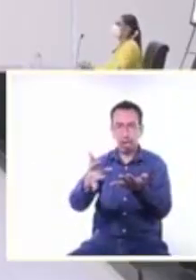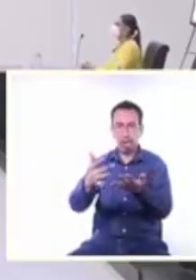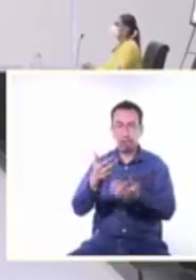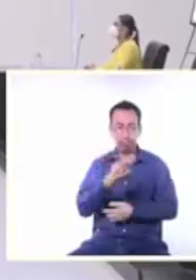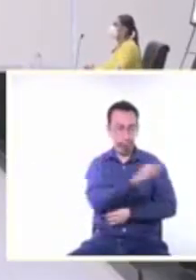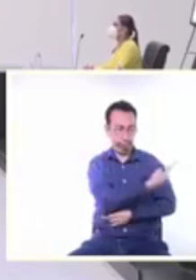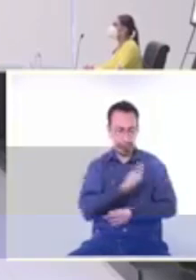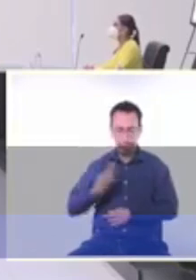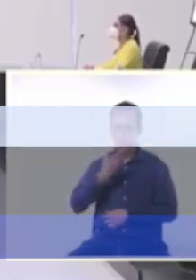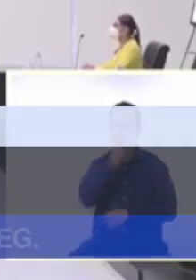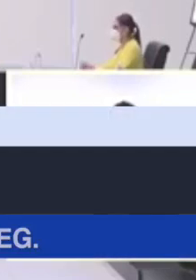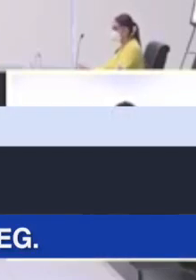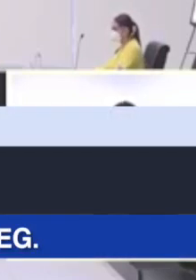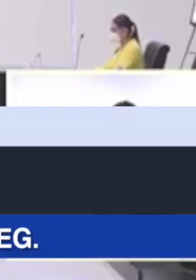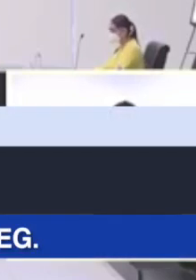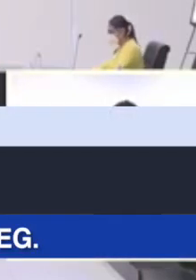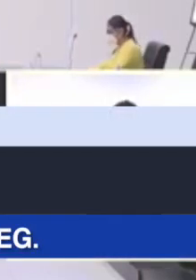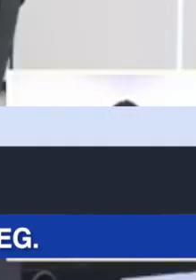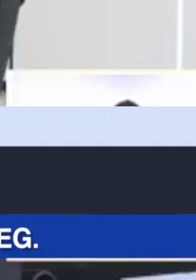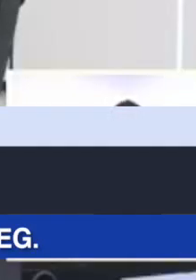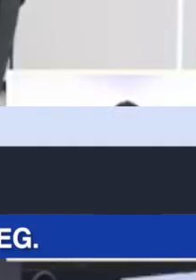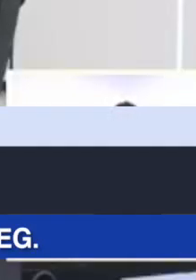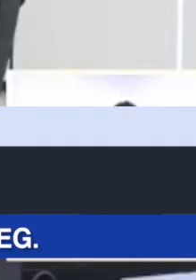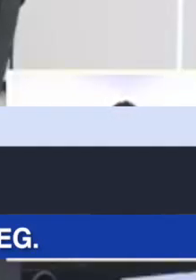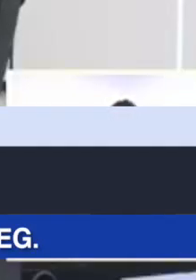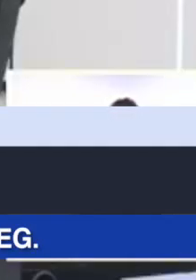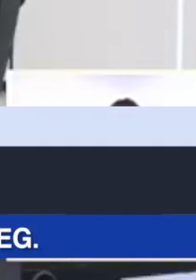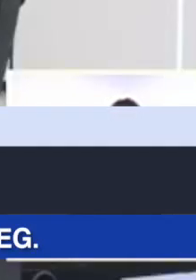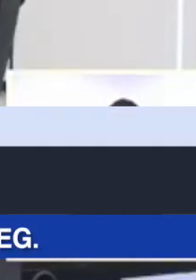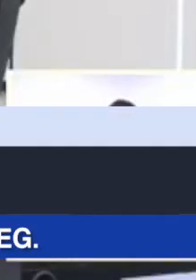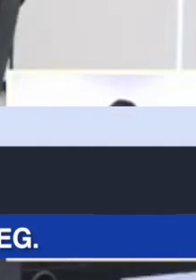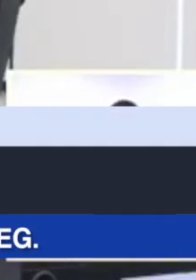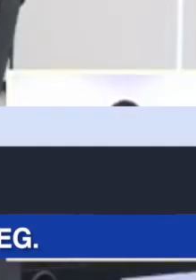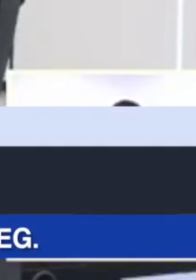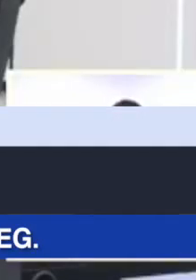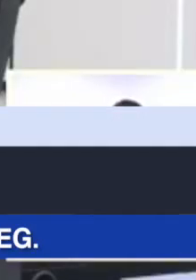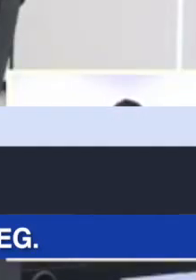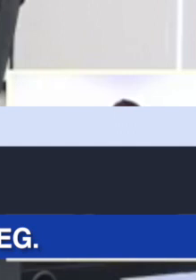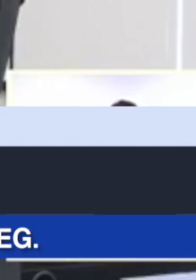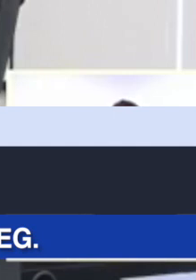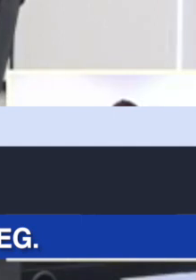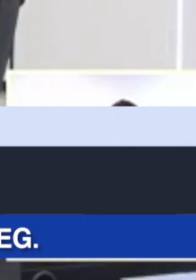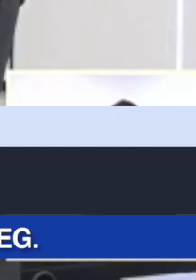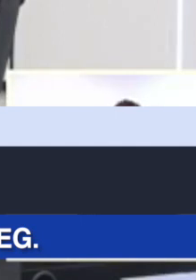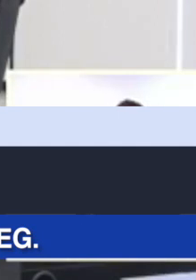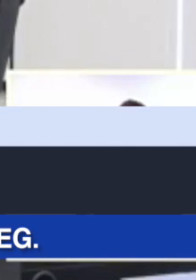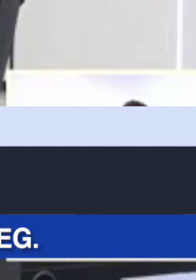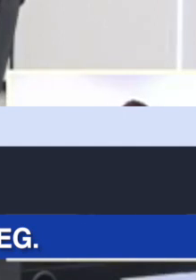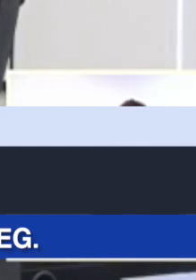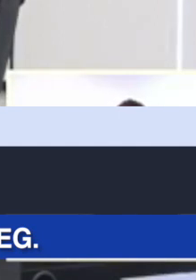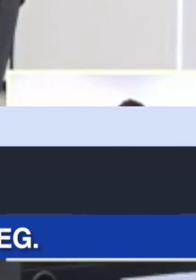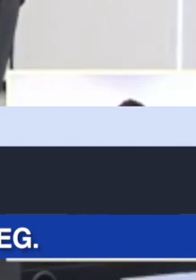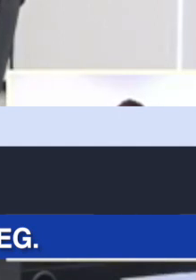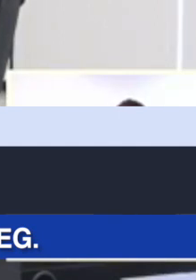compañeras y compañeros la confianza que han depositado en mí para llevar los trabajos que corresponden a la presidencia del